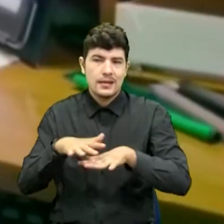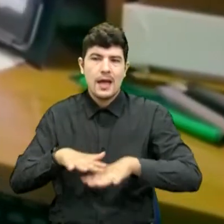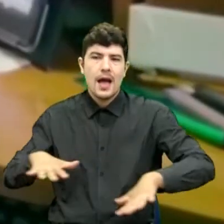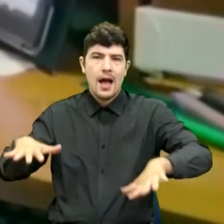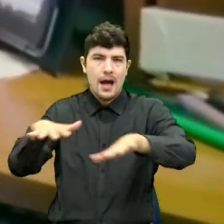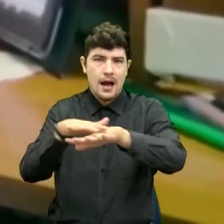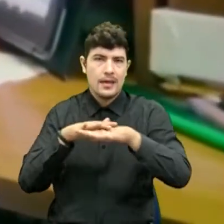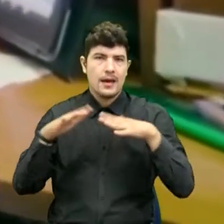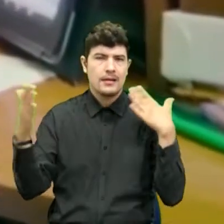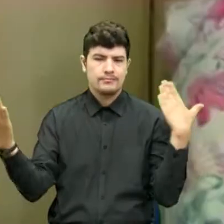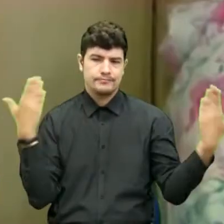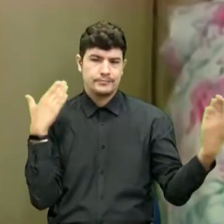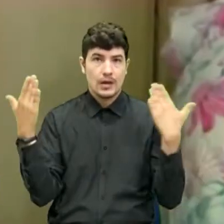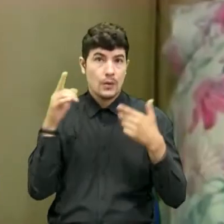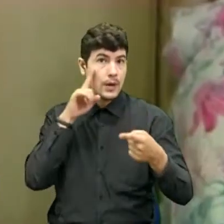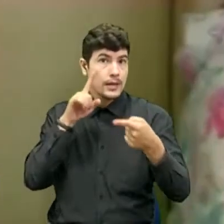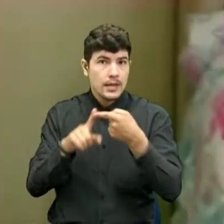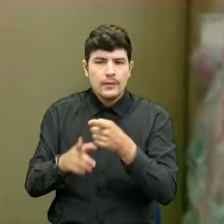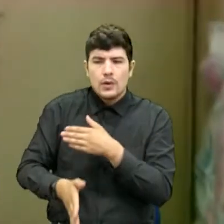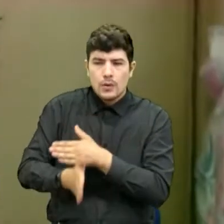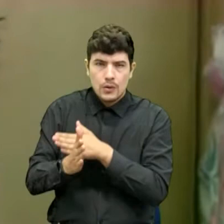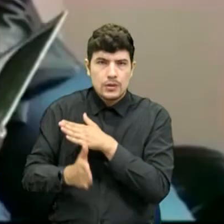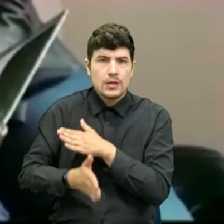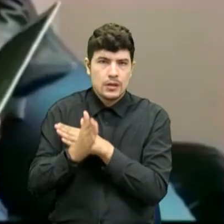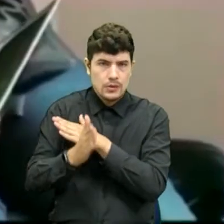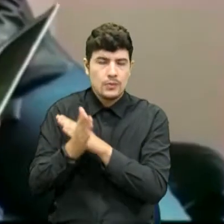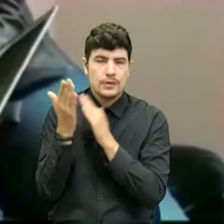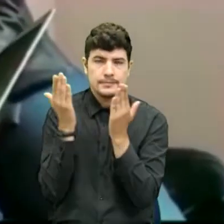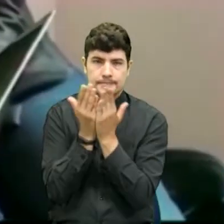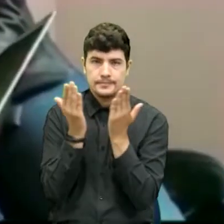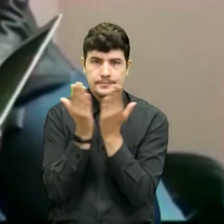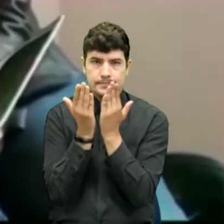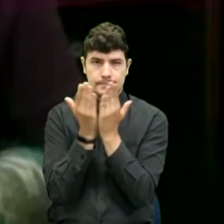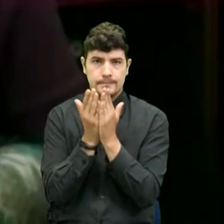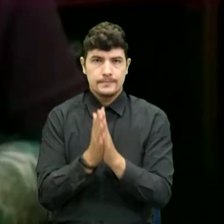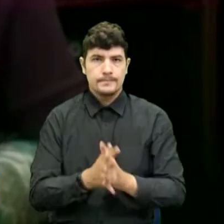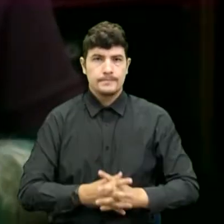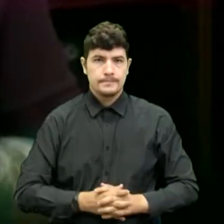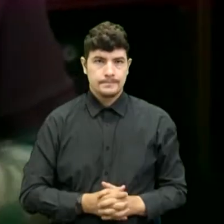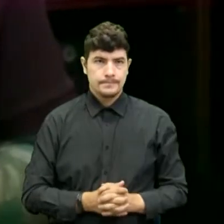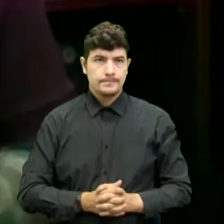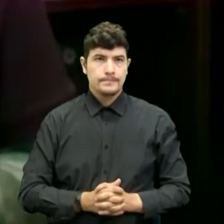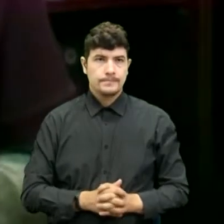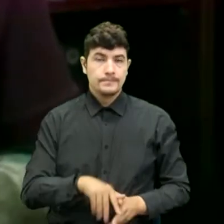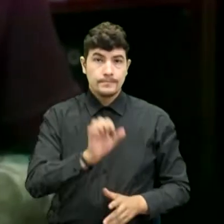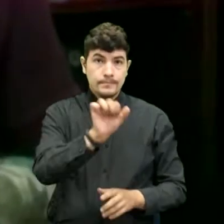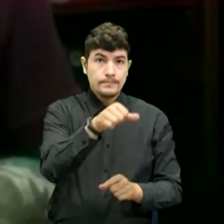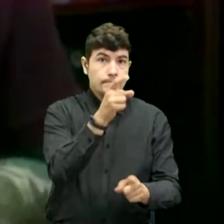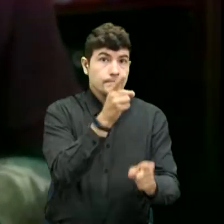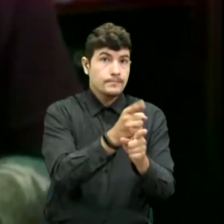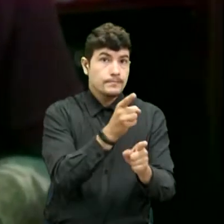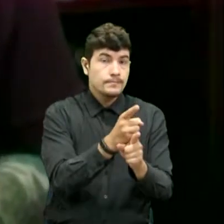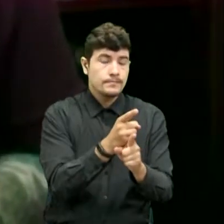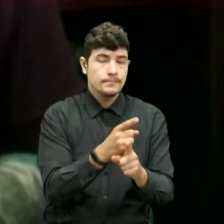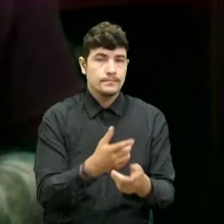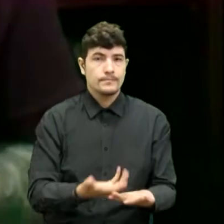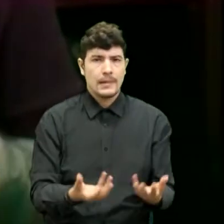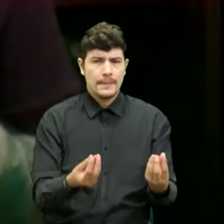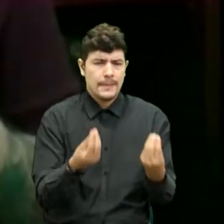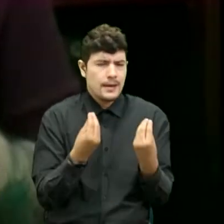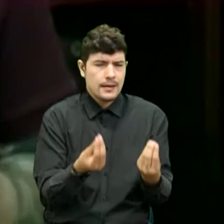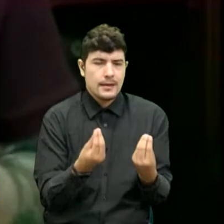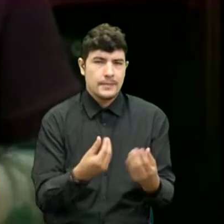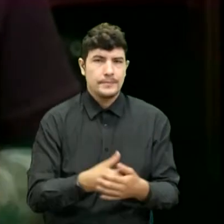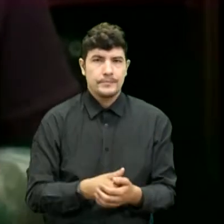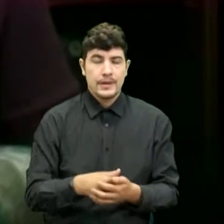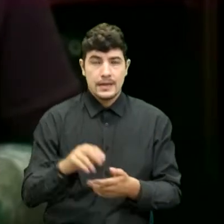con el fin de mantener la matrícula con la que se inició el año escolar. Esto se hace para poder garantizar la continuidad